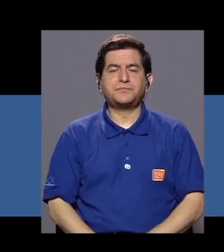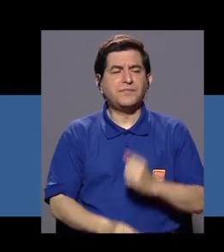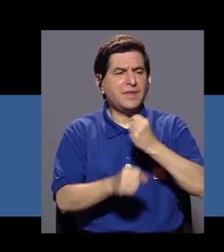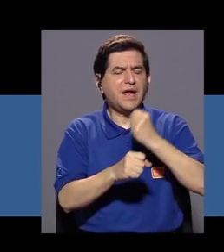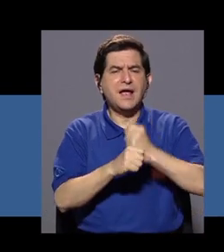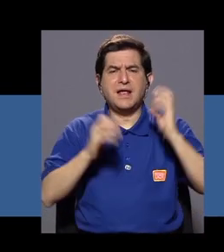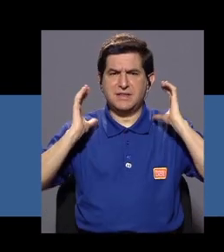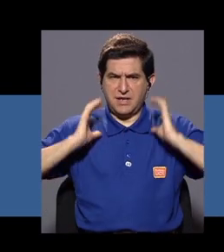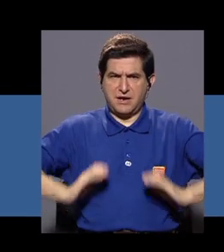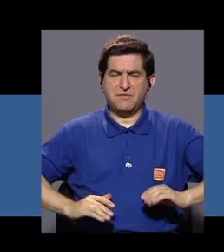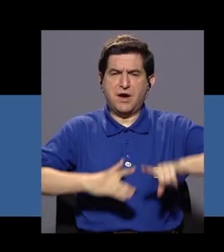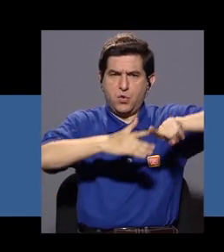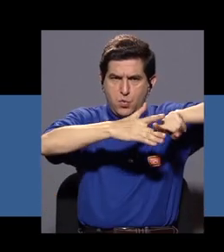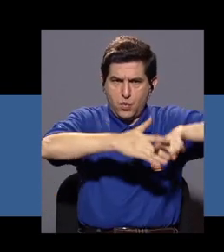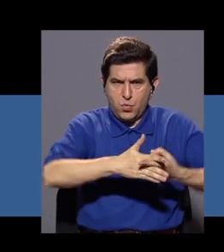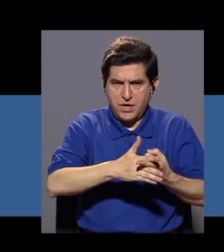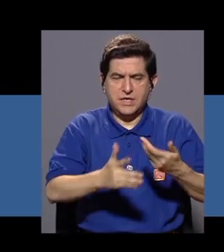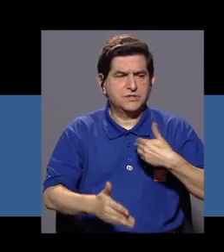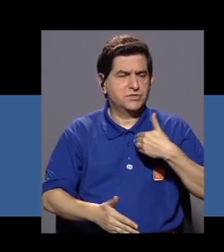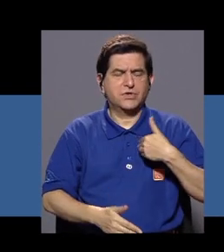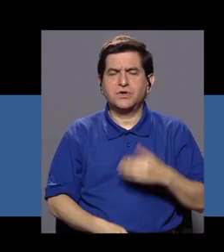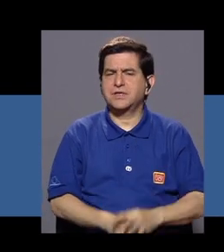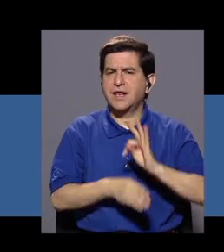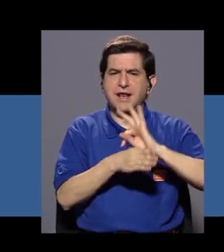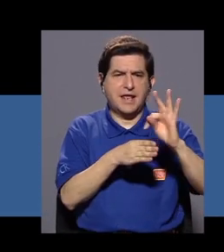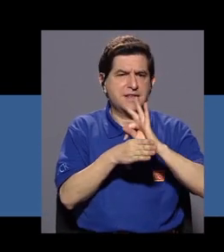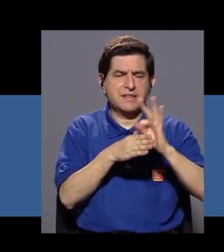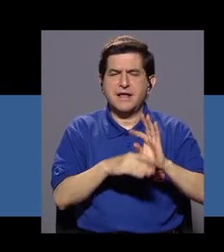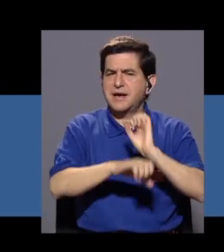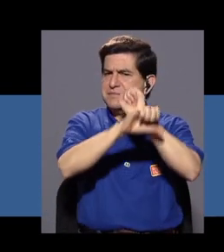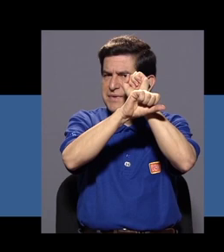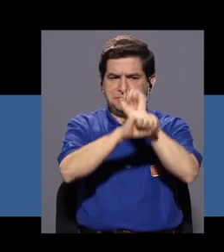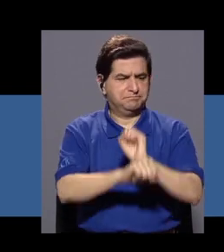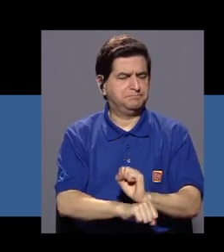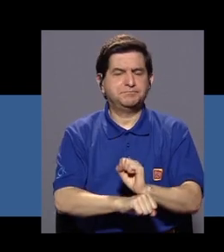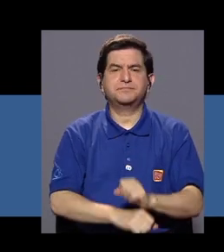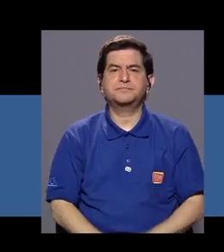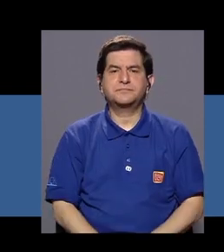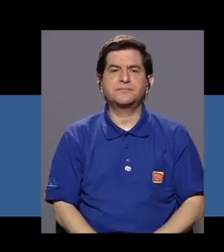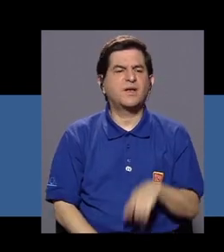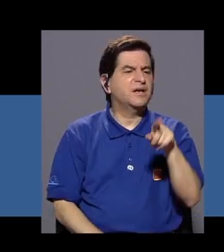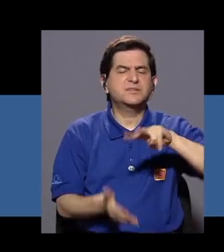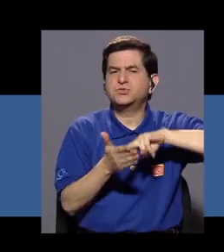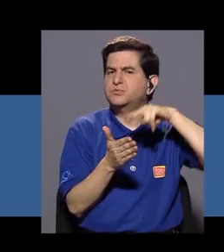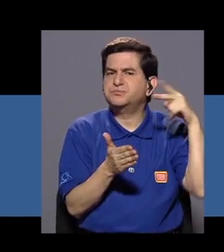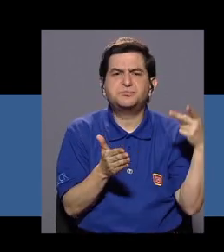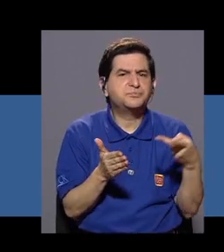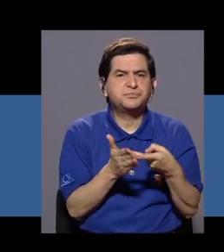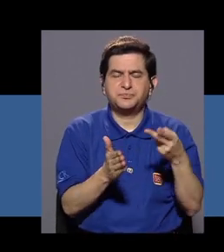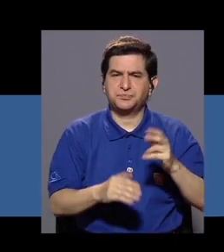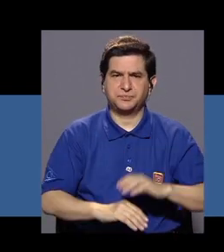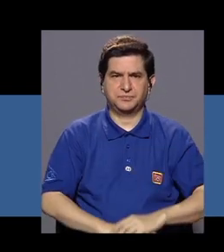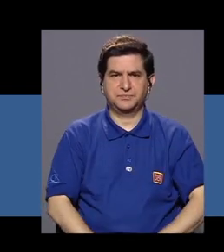el trabajo corporal es como un punto de partida que no tienen las terapias más tradicionales. Y en ese sentido